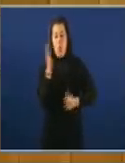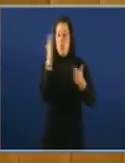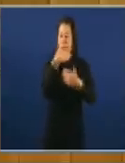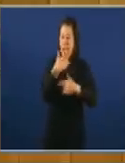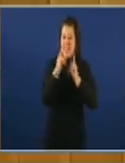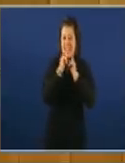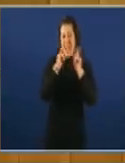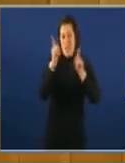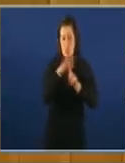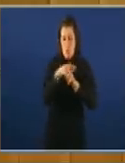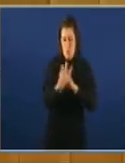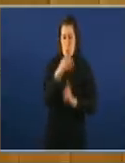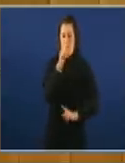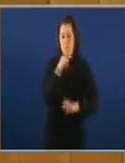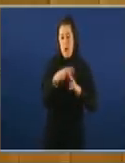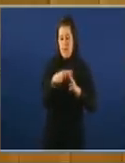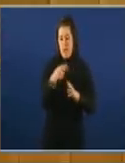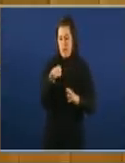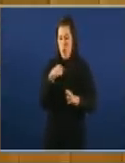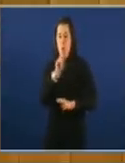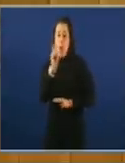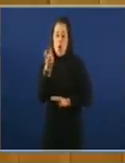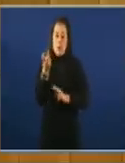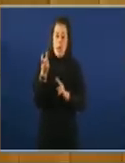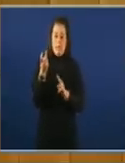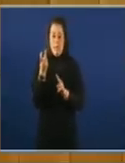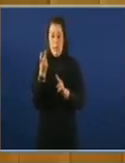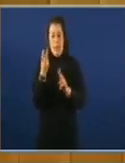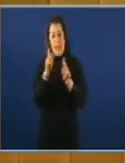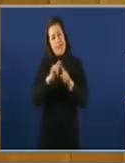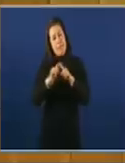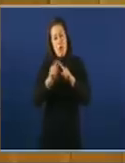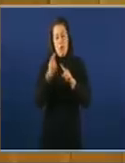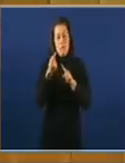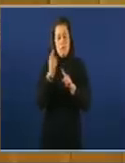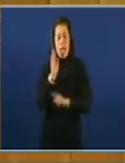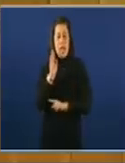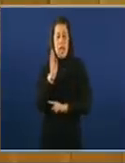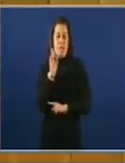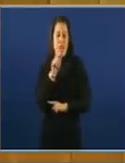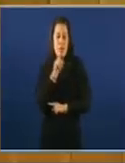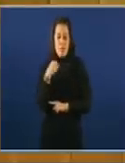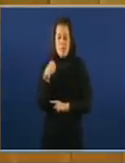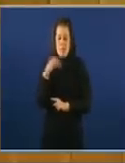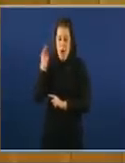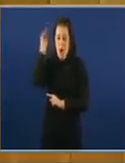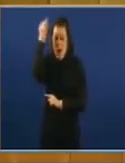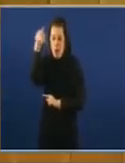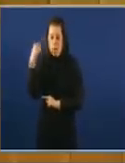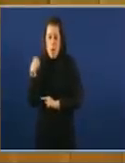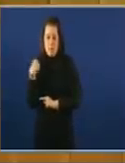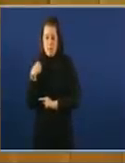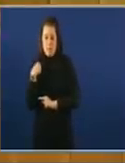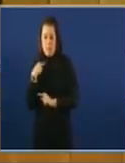Vostedes viven noutra clásica forma de infamia que os romanos chamaban infamia facti que partir dunha